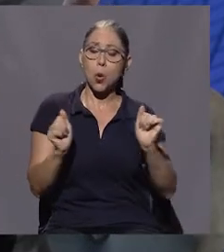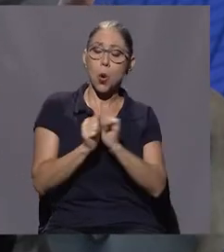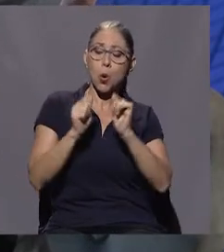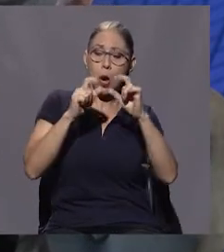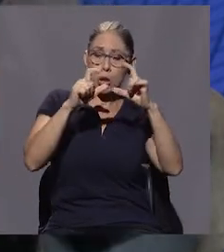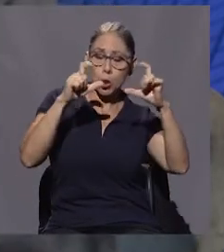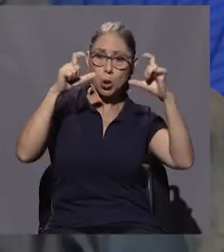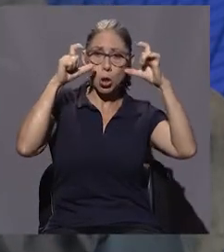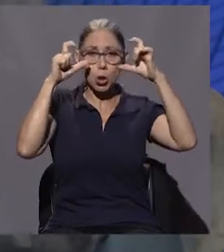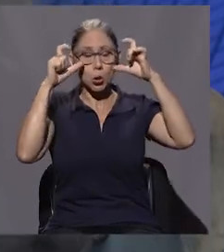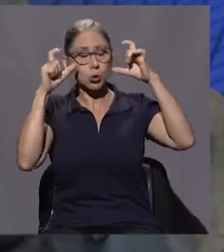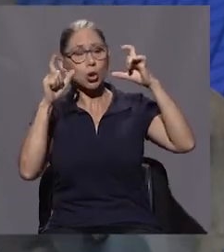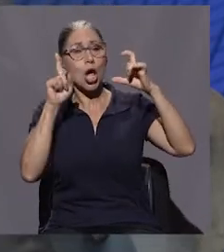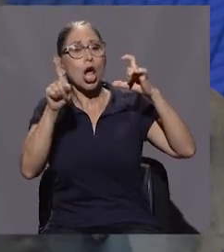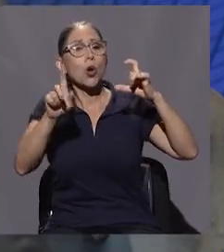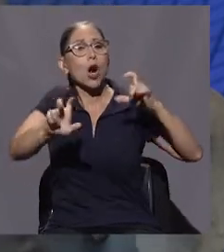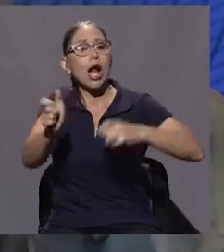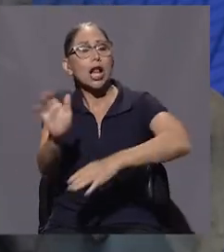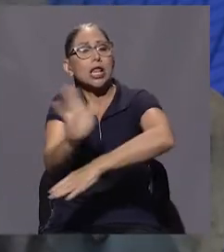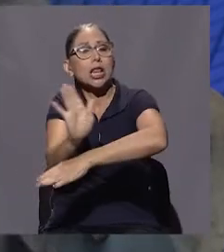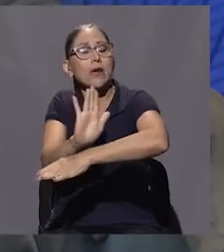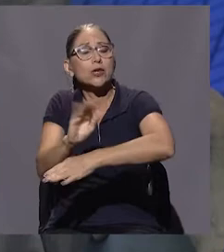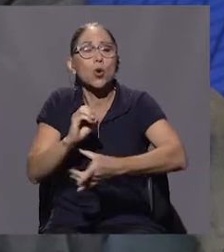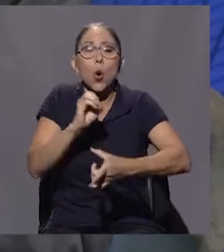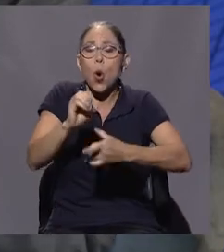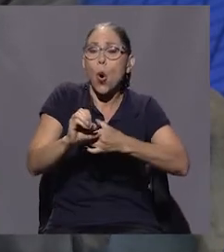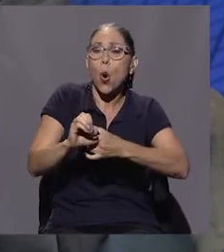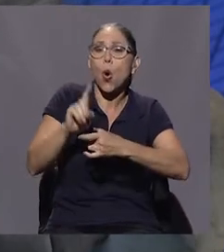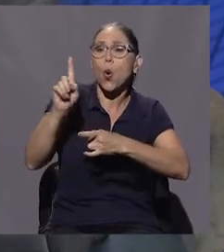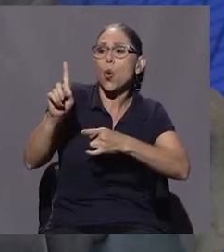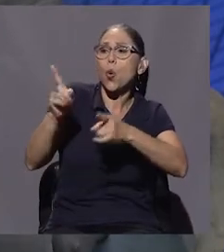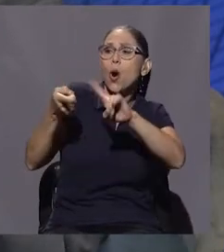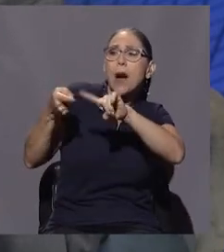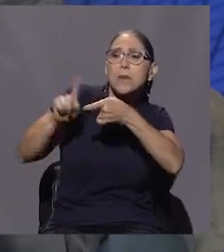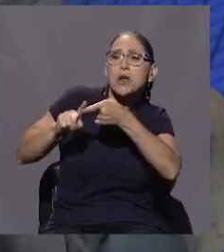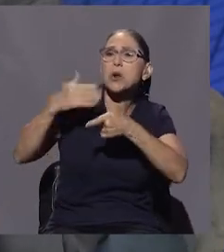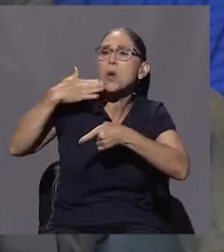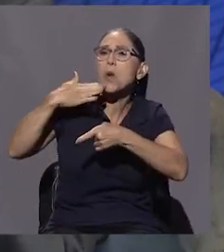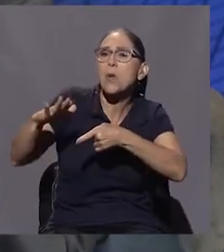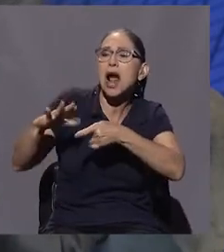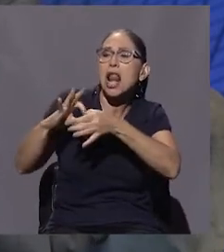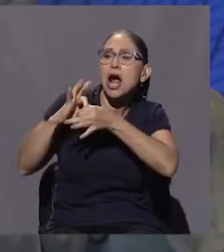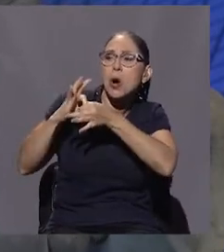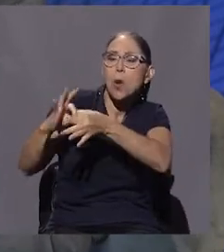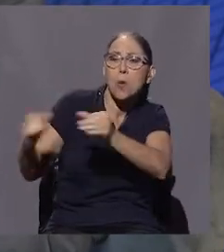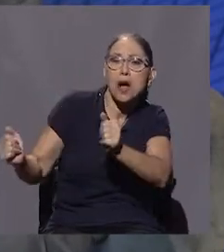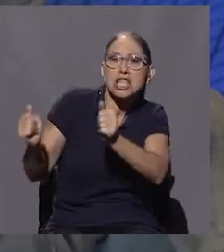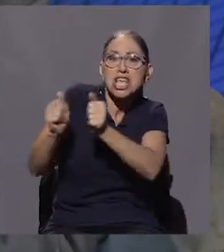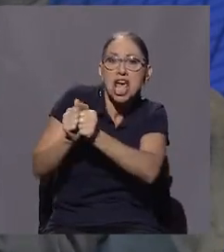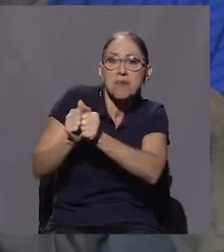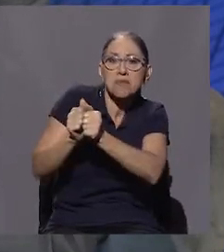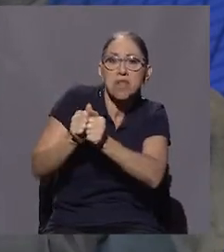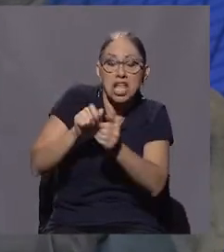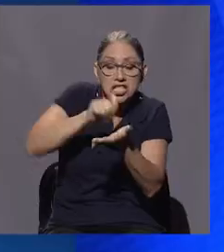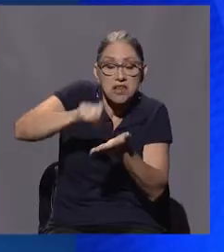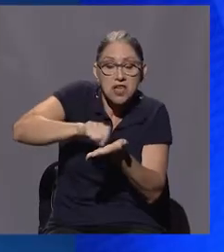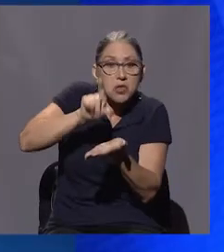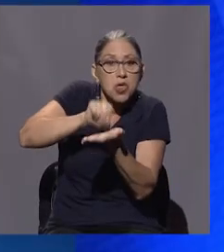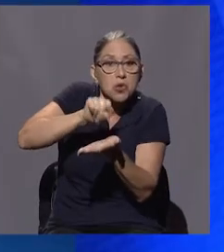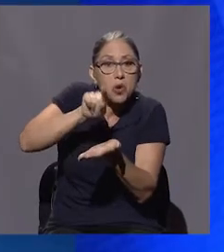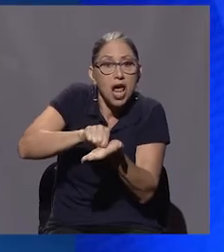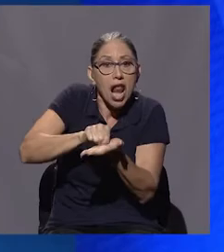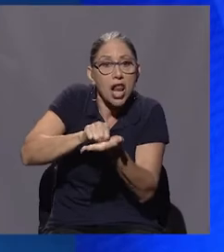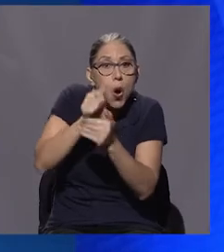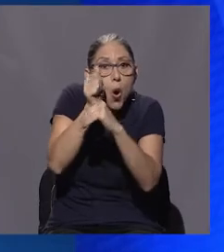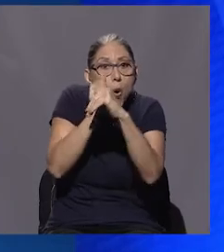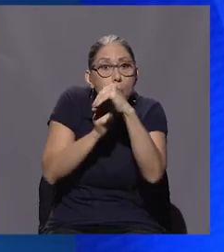un canal de televisión o un amigo en una mala compañía desde un editorial oculto en la nación es